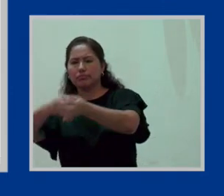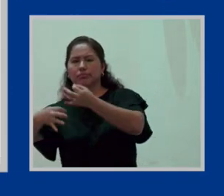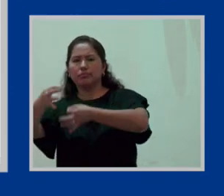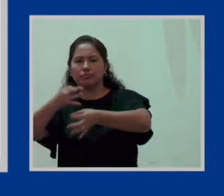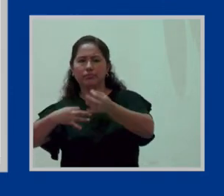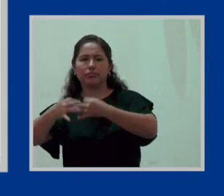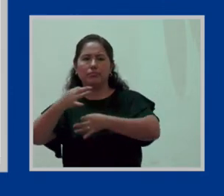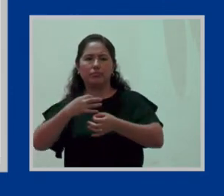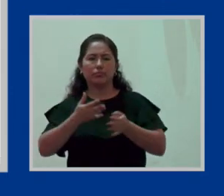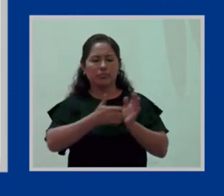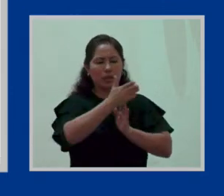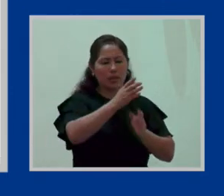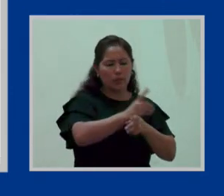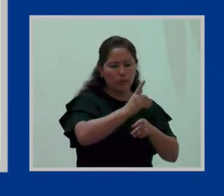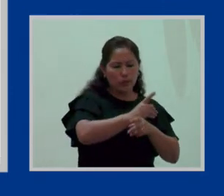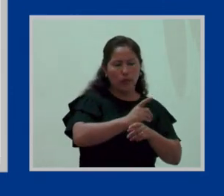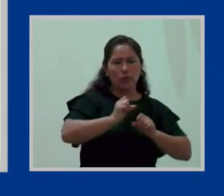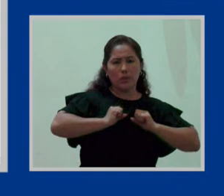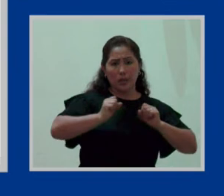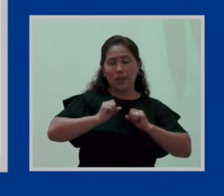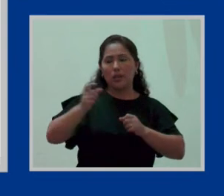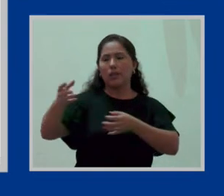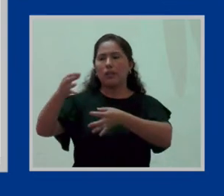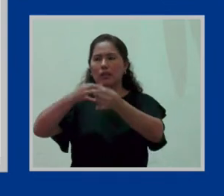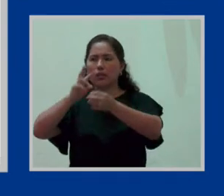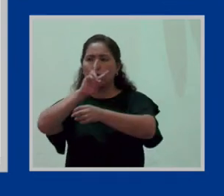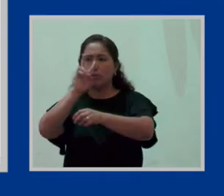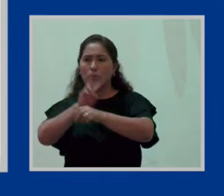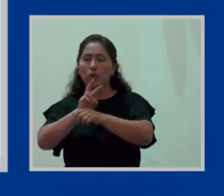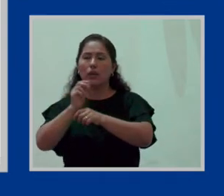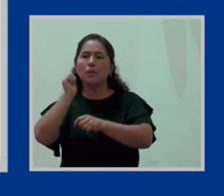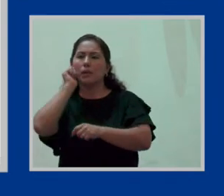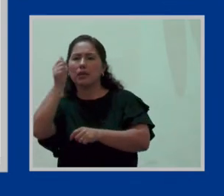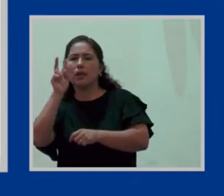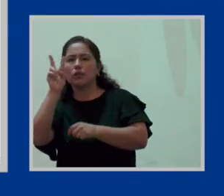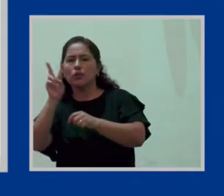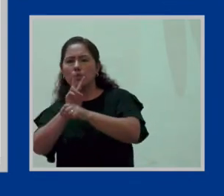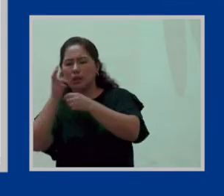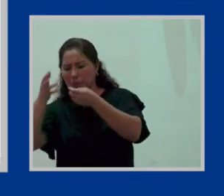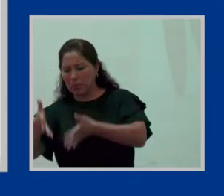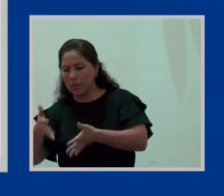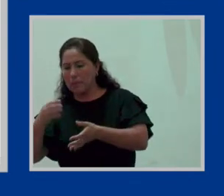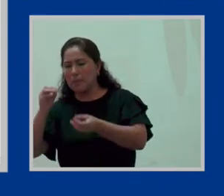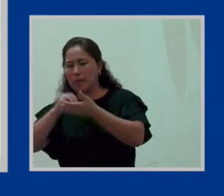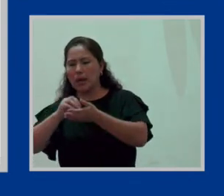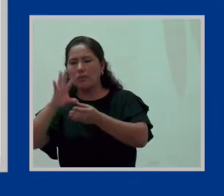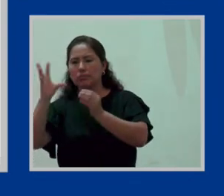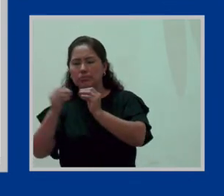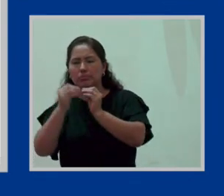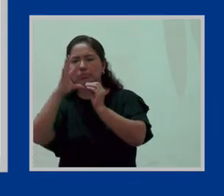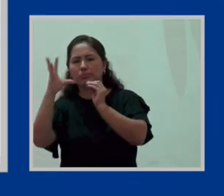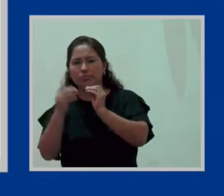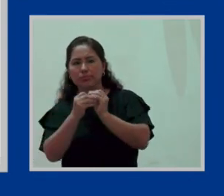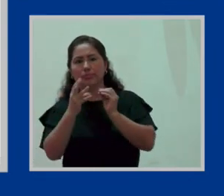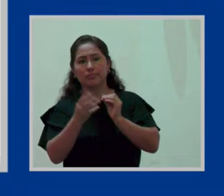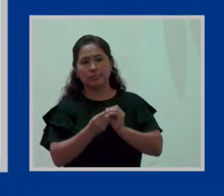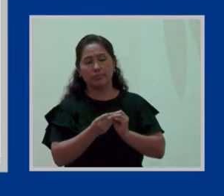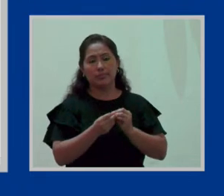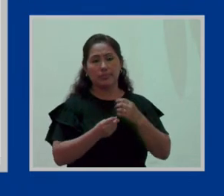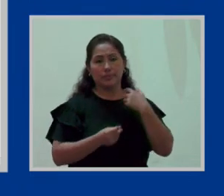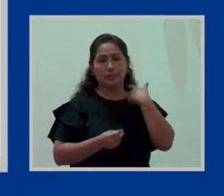que van a ser compensables. Es decir, yo salí dos horas hoy y mañana me quedo dos horas más para compensar esas dos horas de ayer que salí.